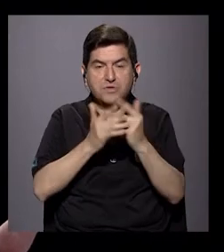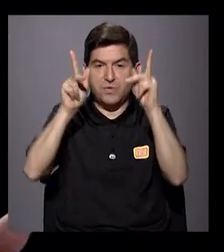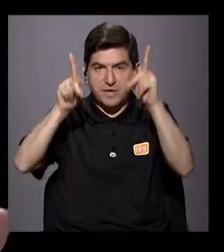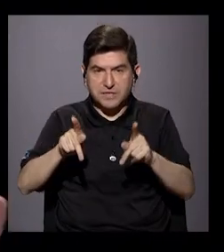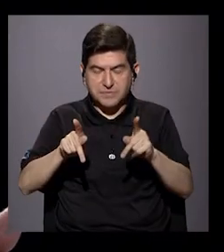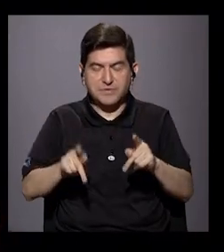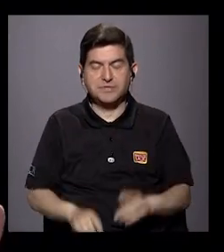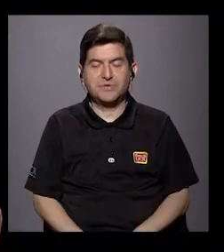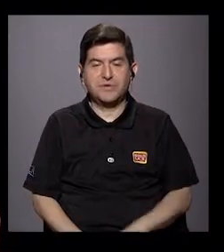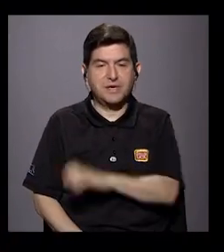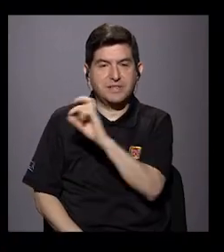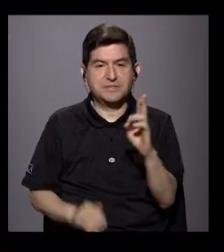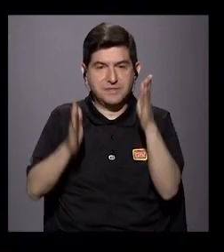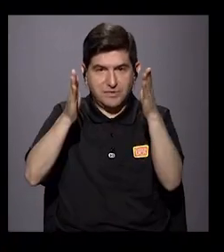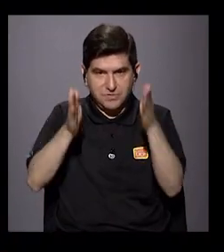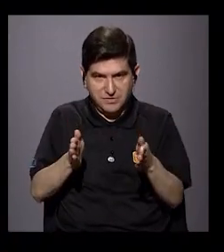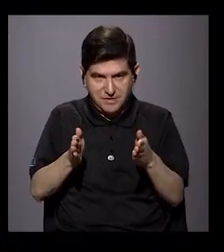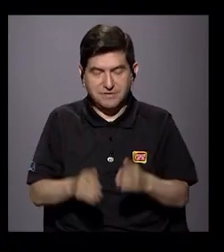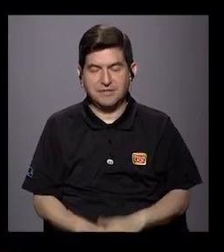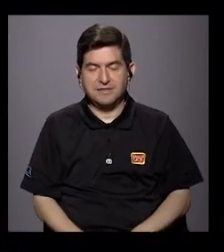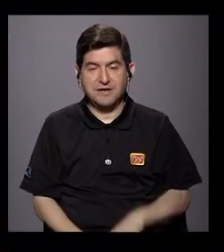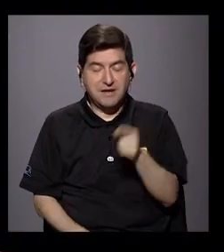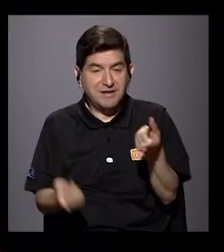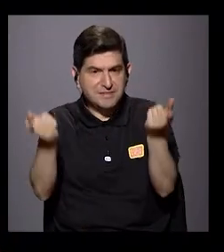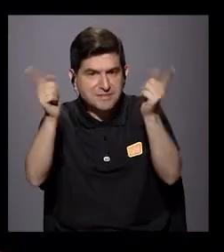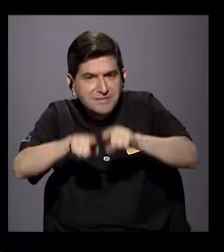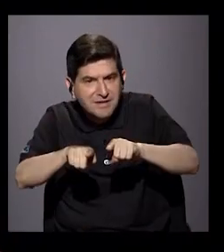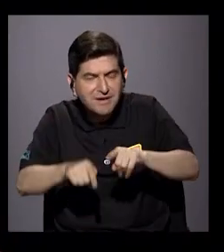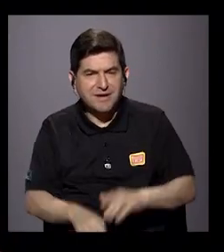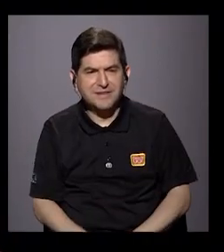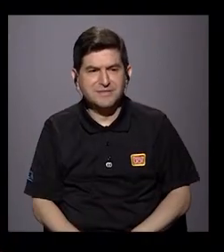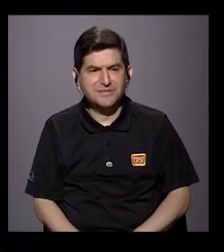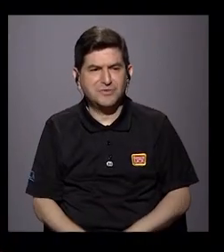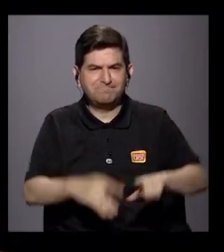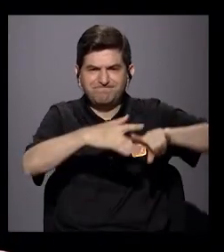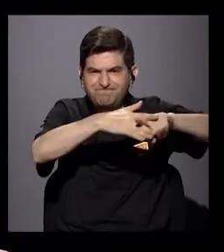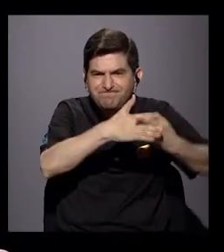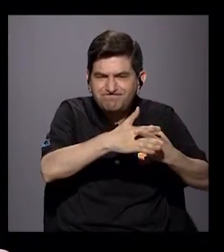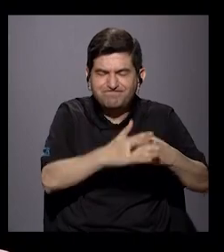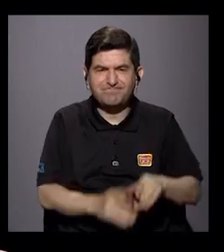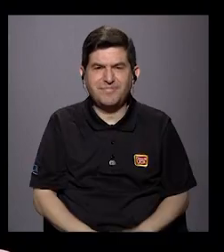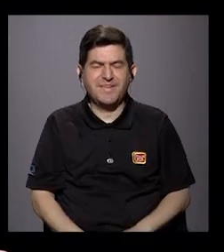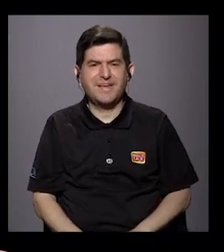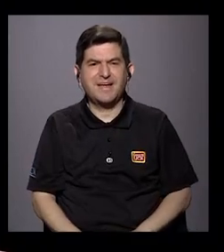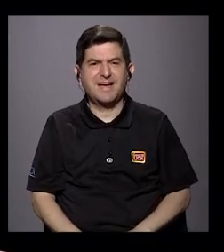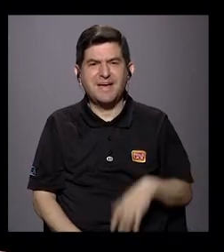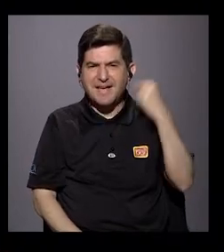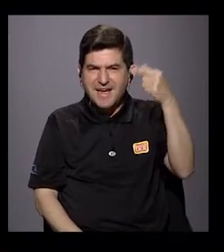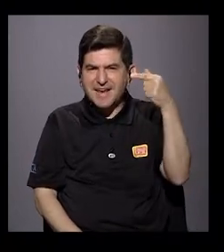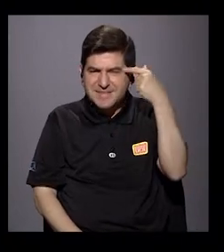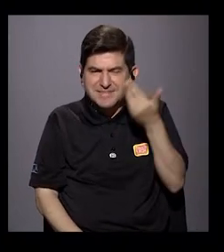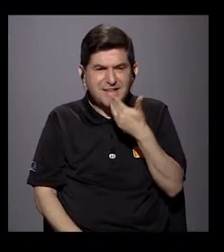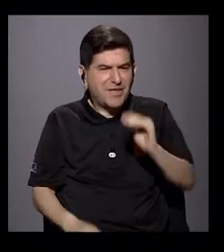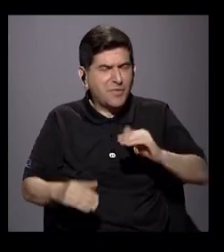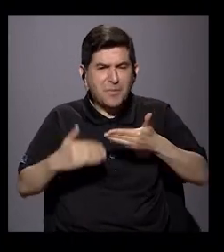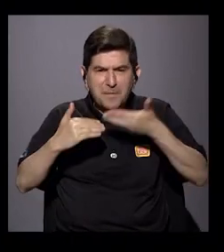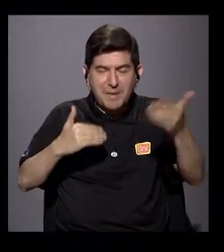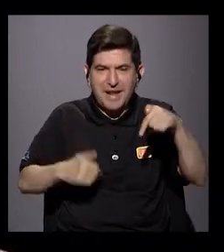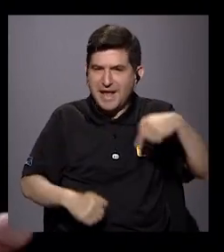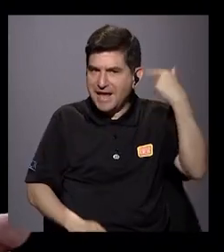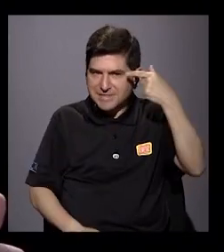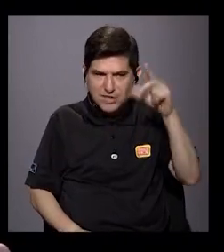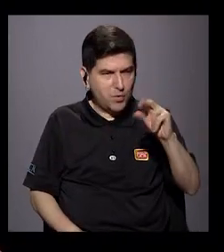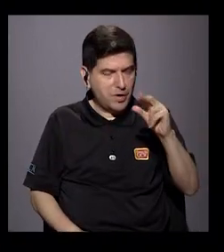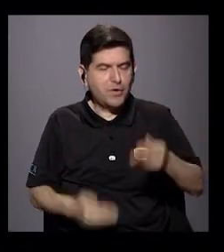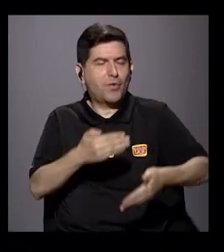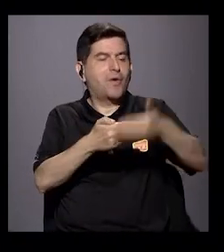costarricenses y todas las costarricenses, eso nos da como punto de partida que el Estado está haciendo muy malas cosas, no este gobierno,